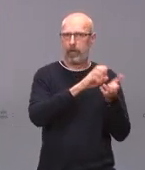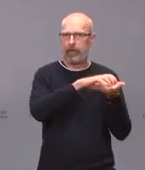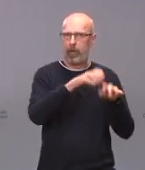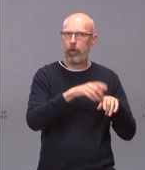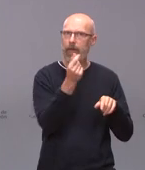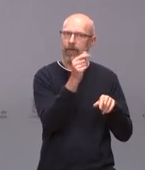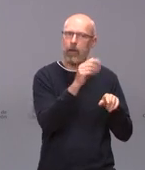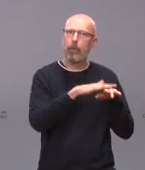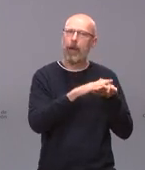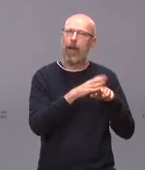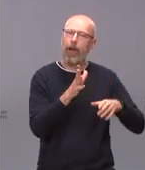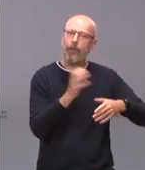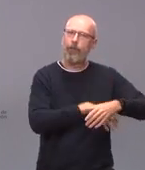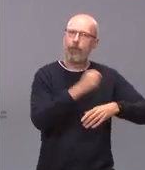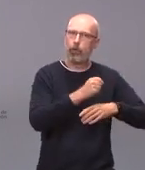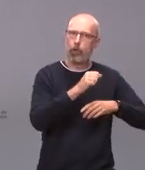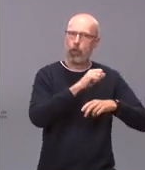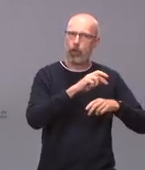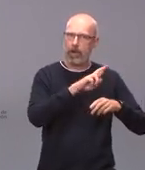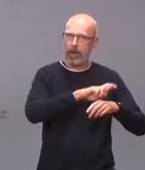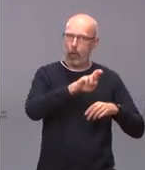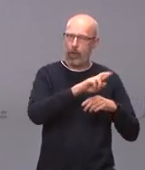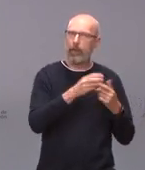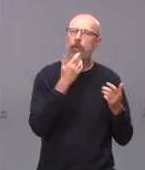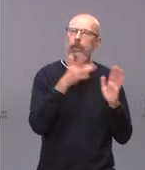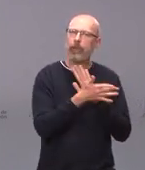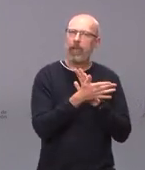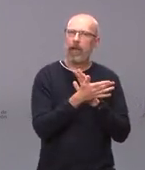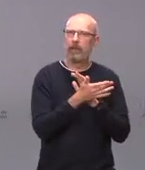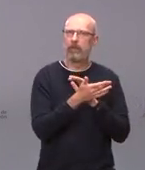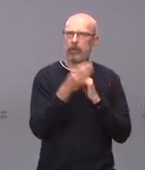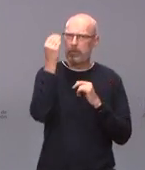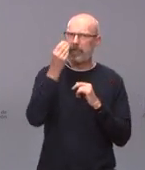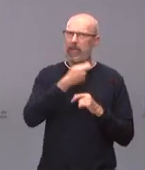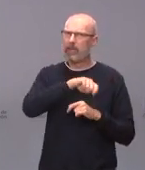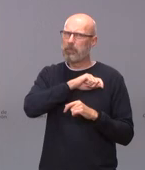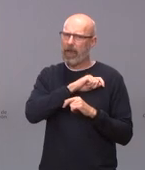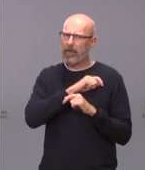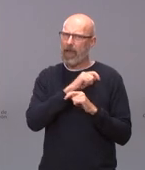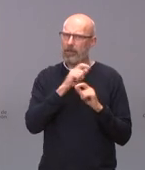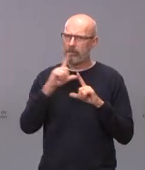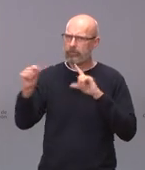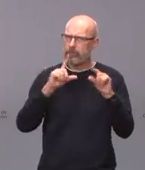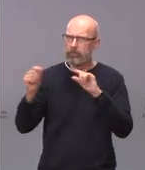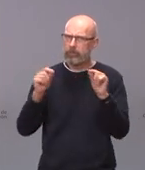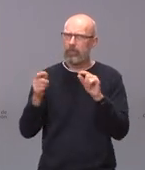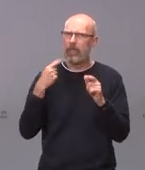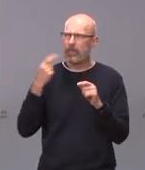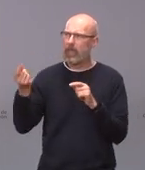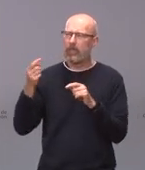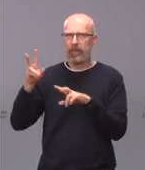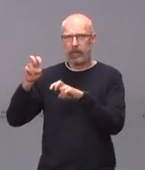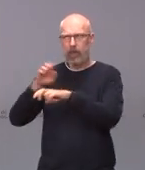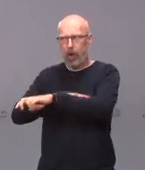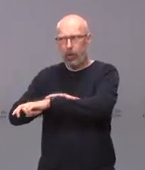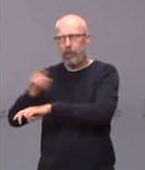teniendo en cuenta la España vaciada lo tiene previsto la Junta ¿qué opinión le merece esta confesión por parte del gobierno? además tenía una